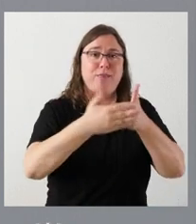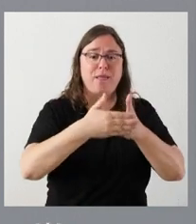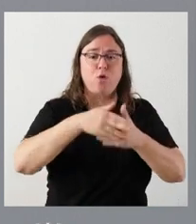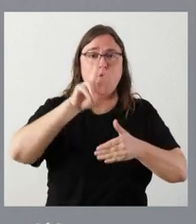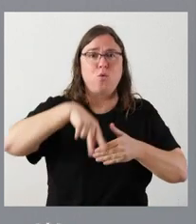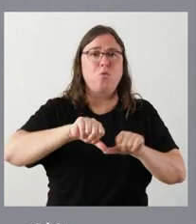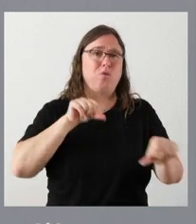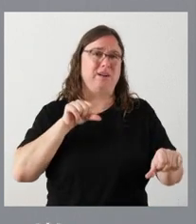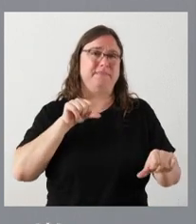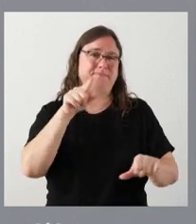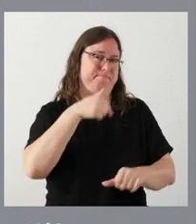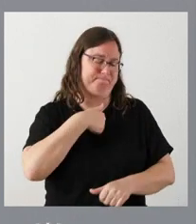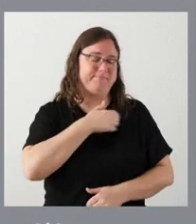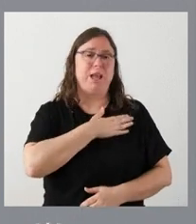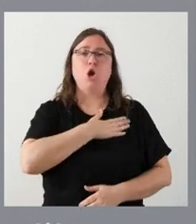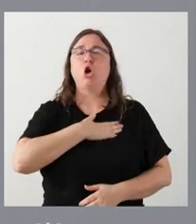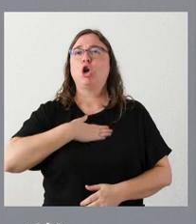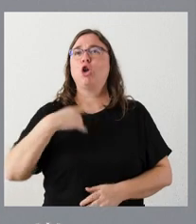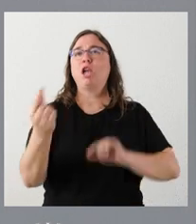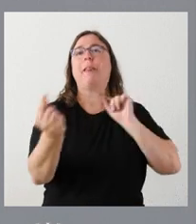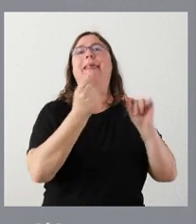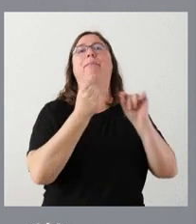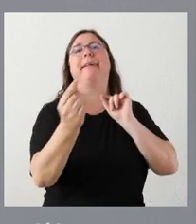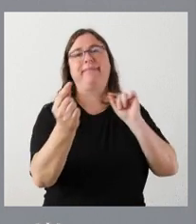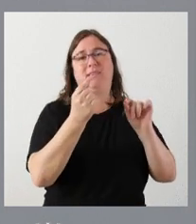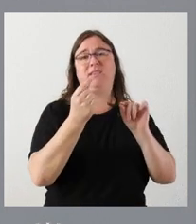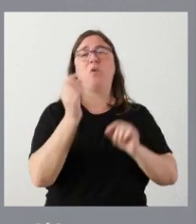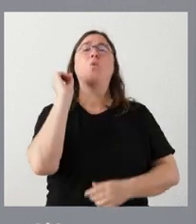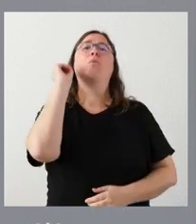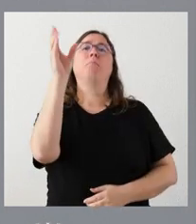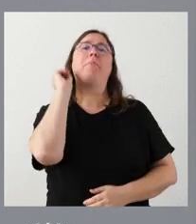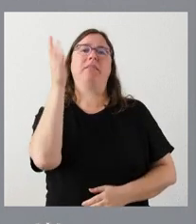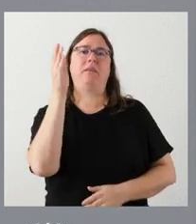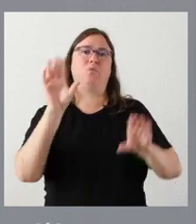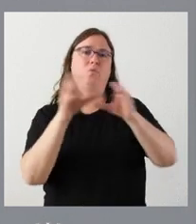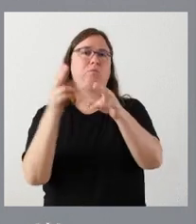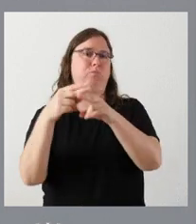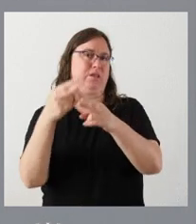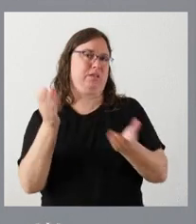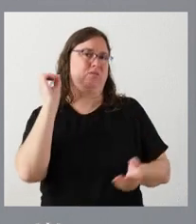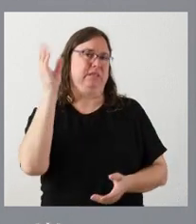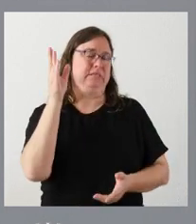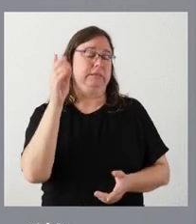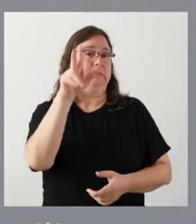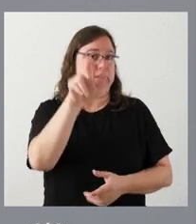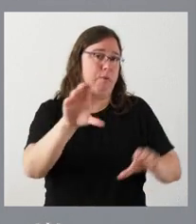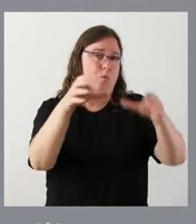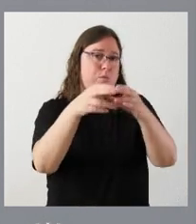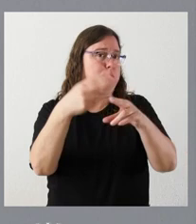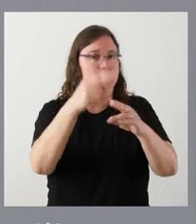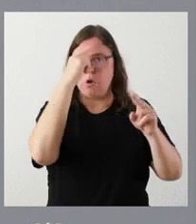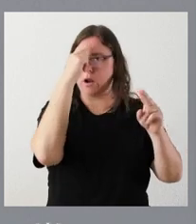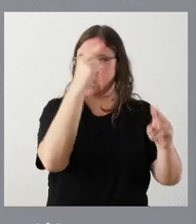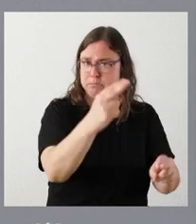quiero entrar en un debate de lo que ha sido un meeting de un partido político. Respeto a ese partido político, respeto a las personas